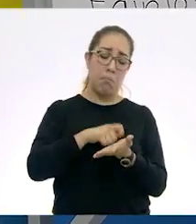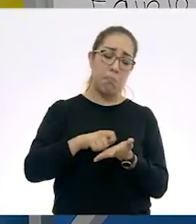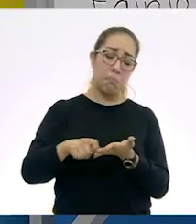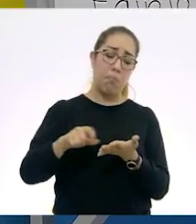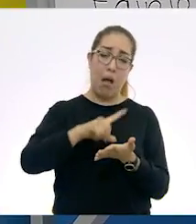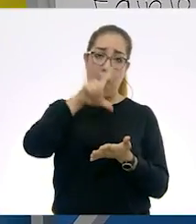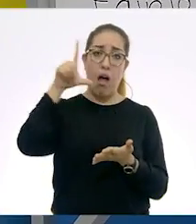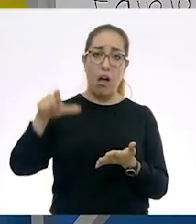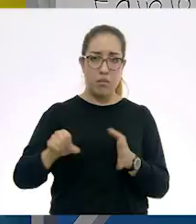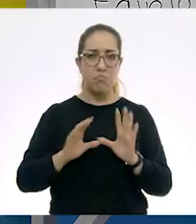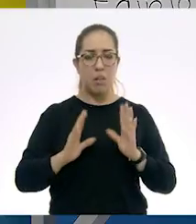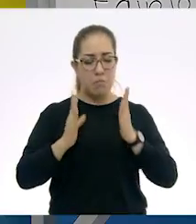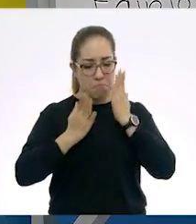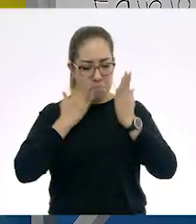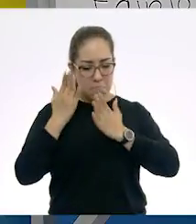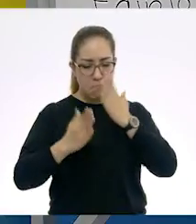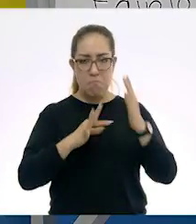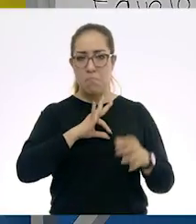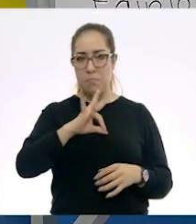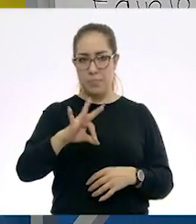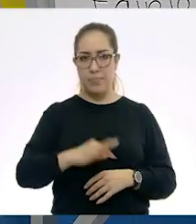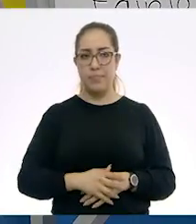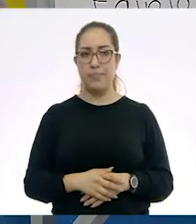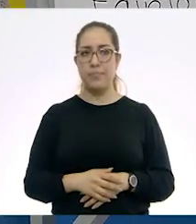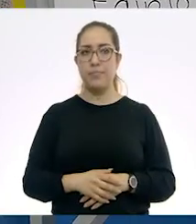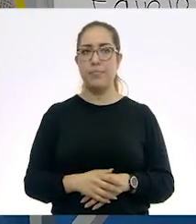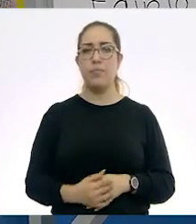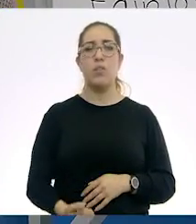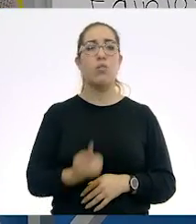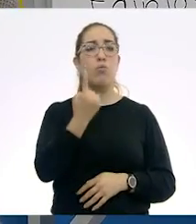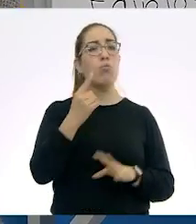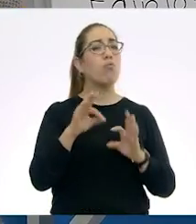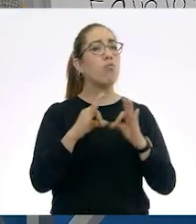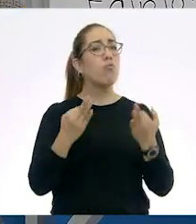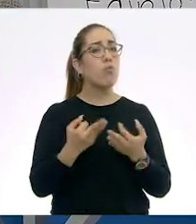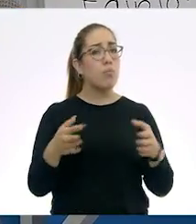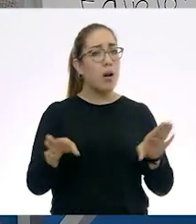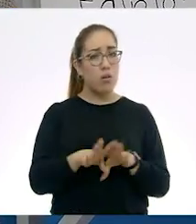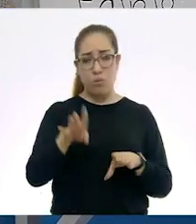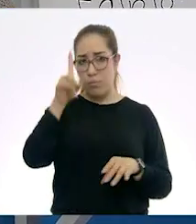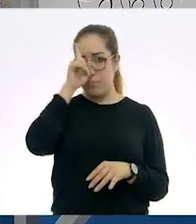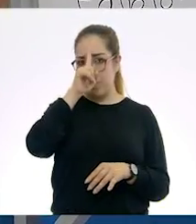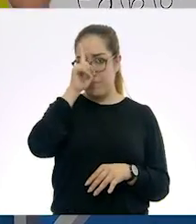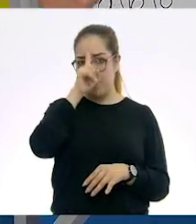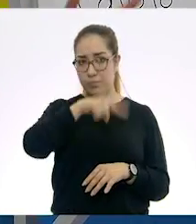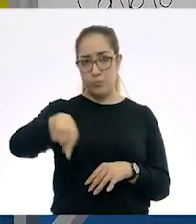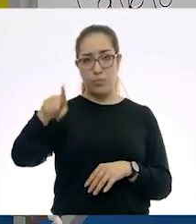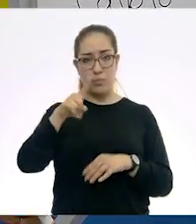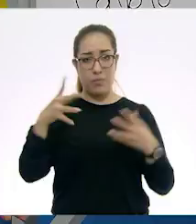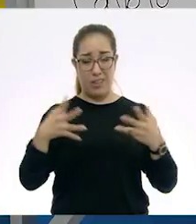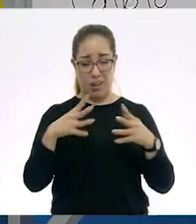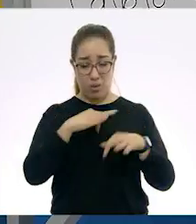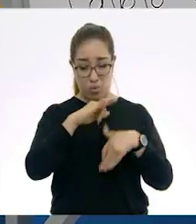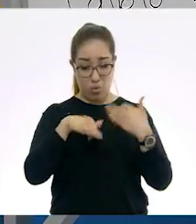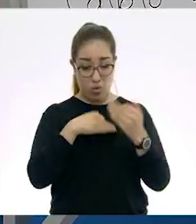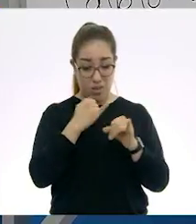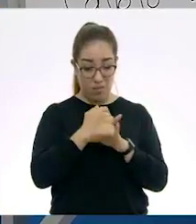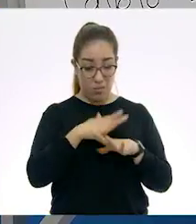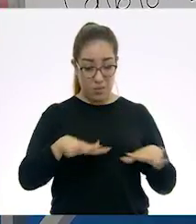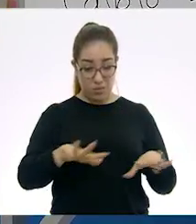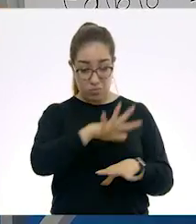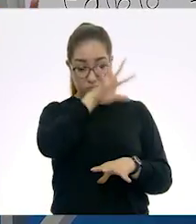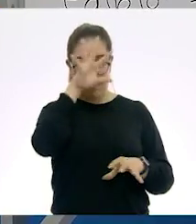cuando sea pertinente o cuando lo requieran. Y una de esas formas en las que nosotros podemos esquematizar toda esta información